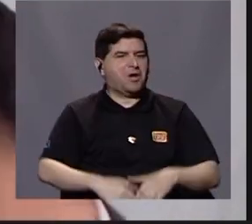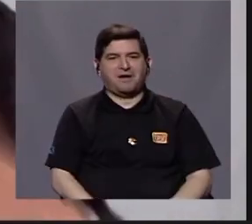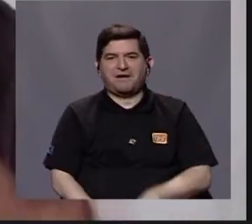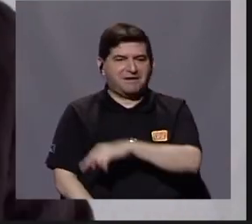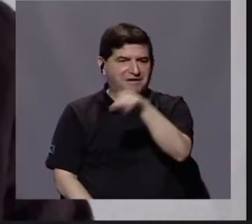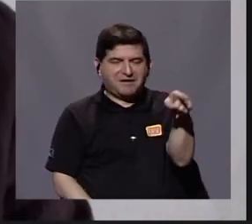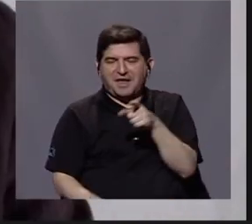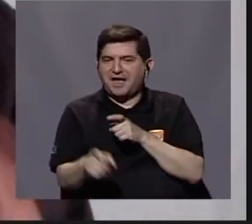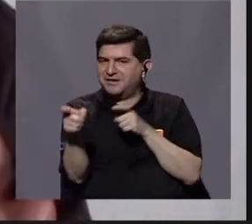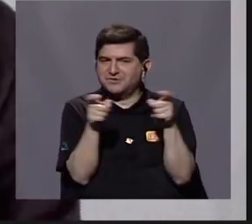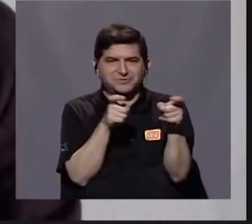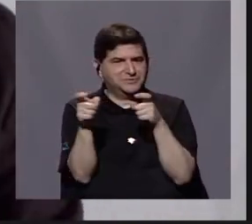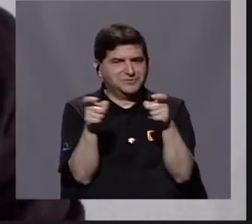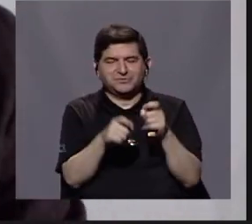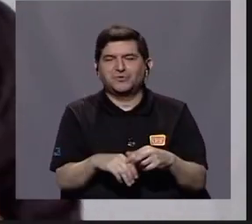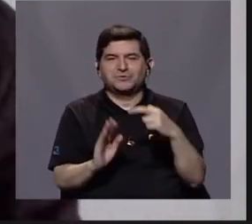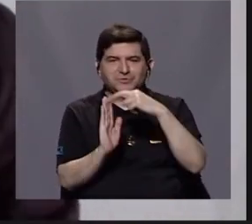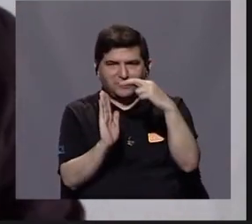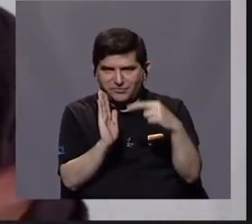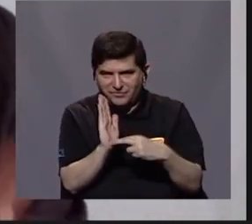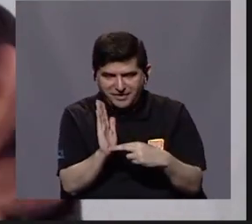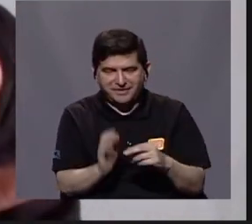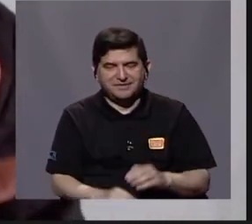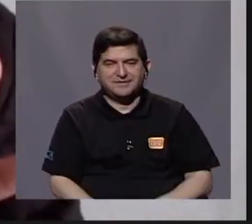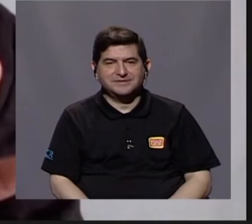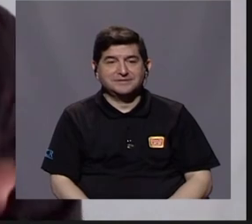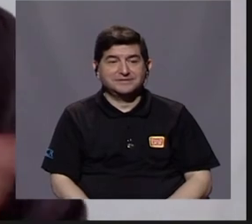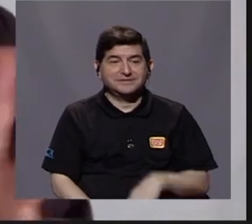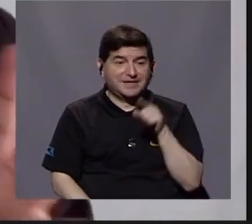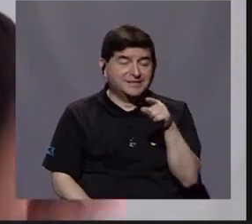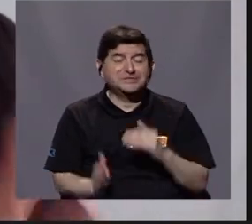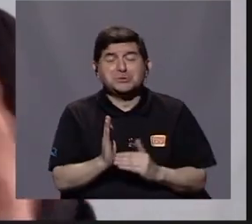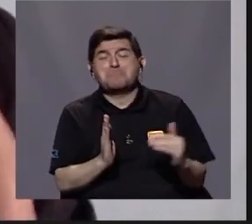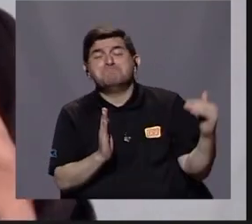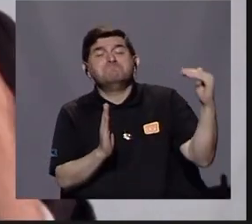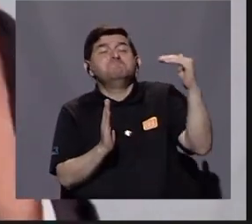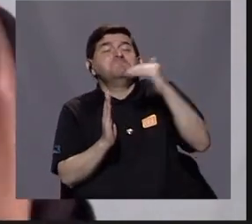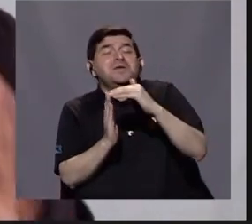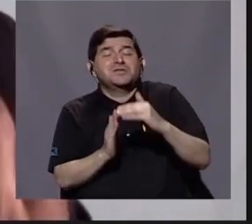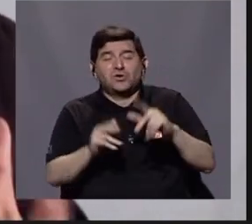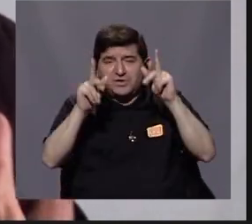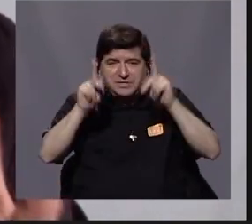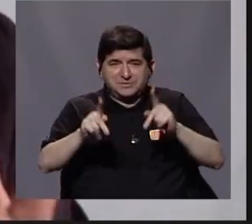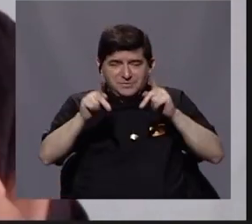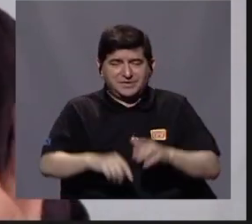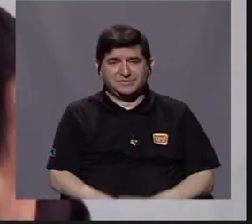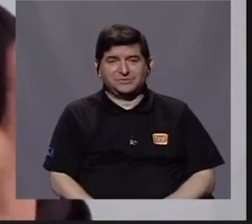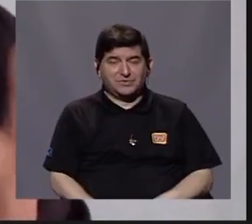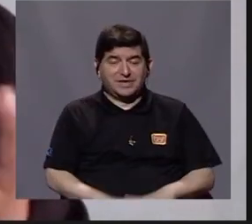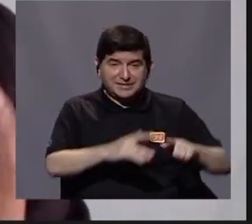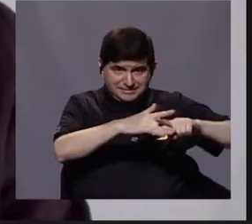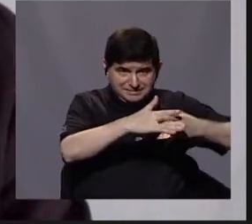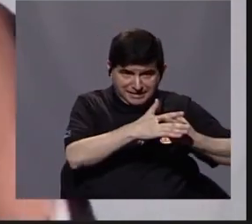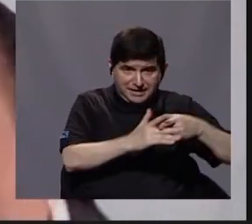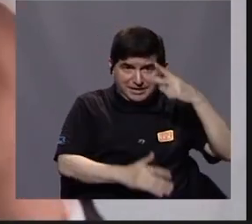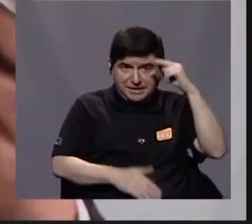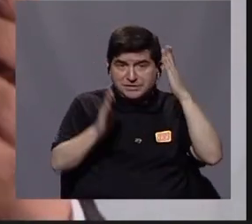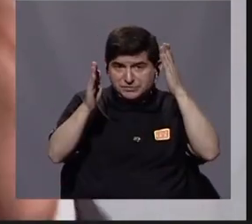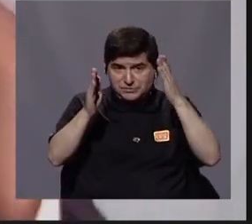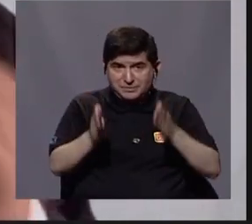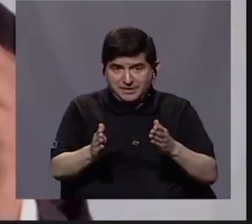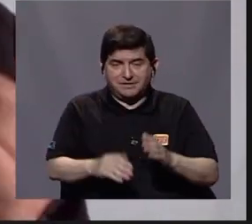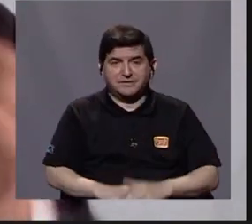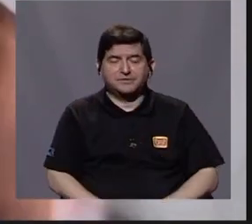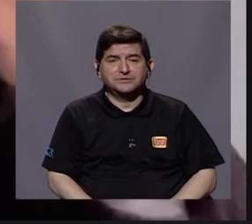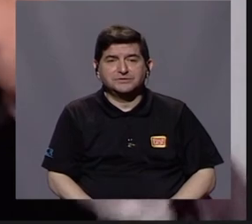regularice. Entonces, esta presencia en millones, inclusive de origen mexicano, pues están